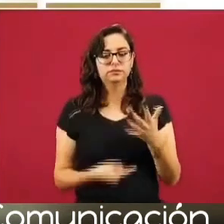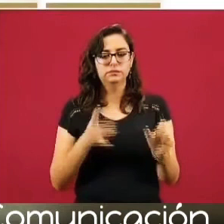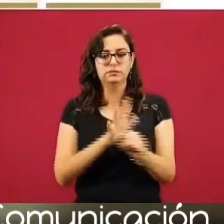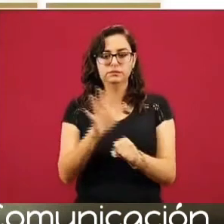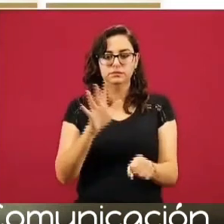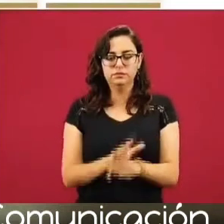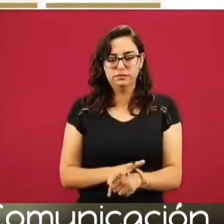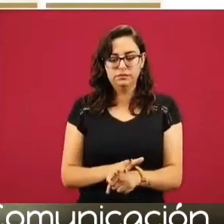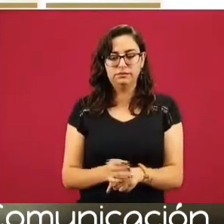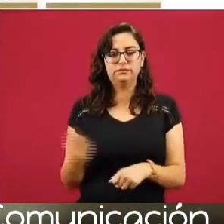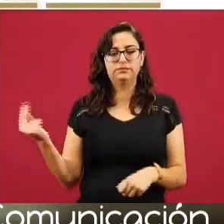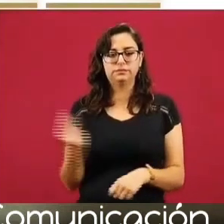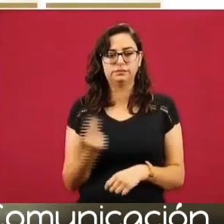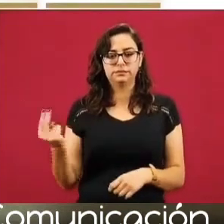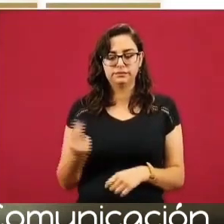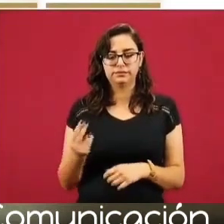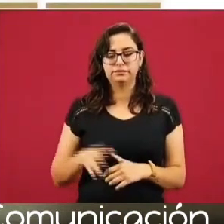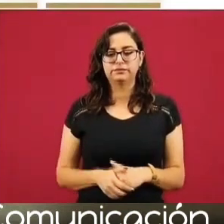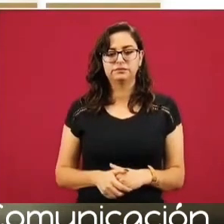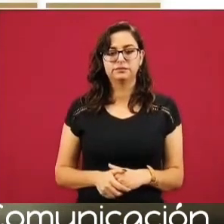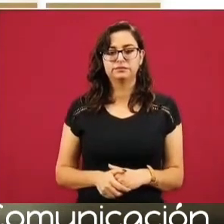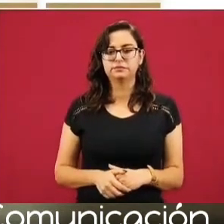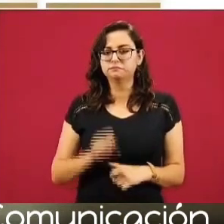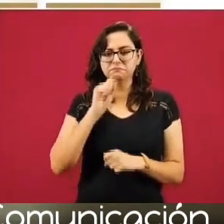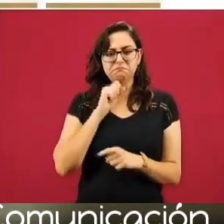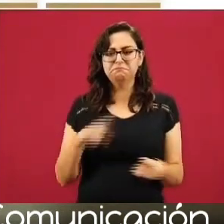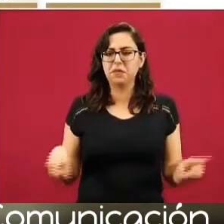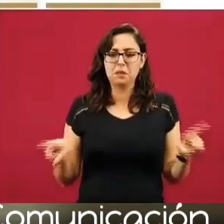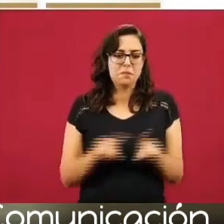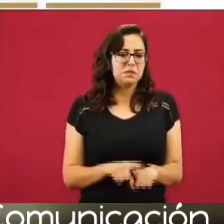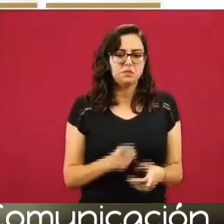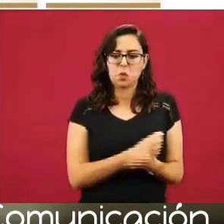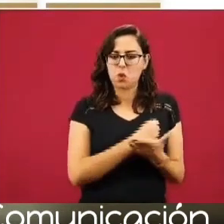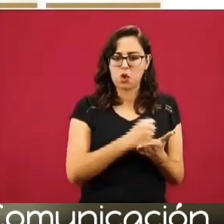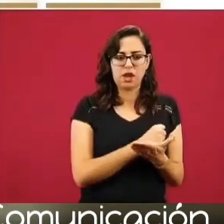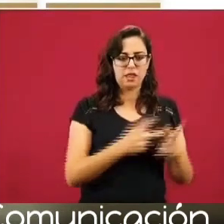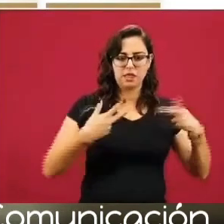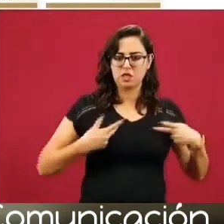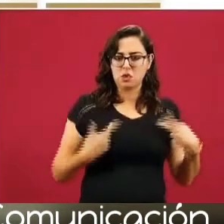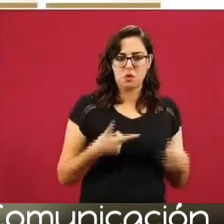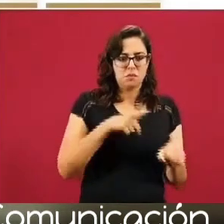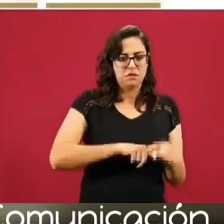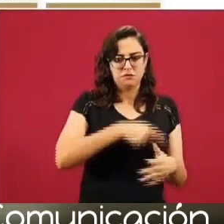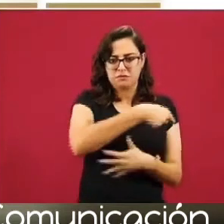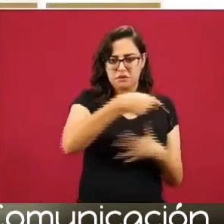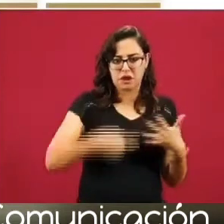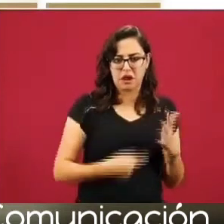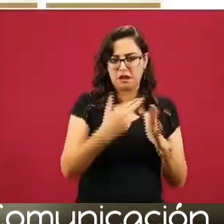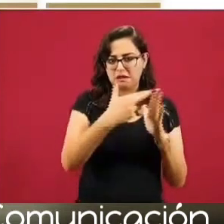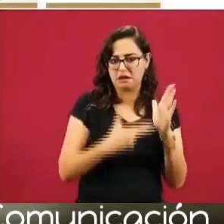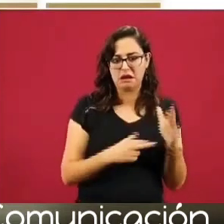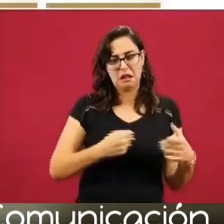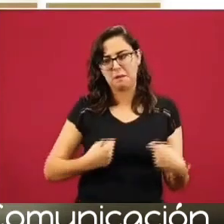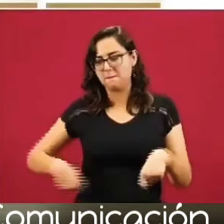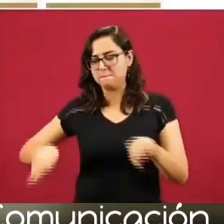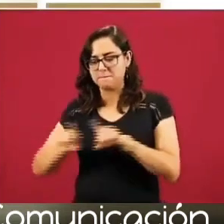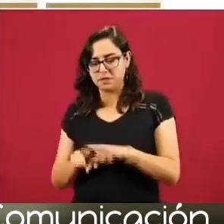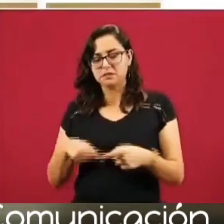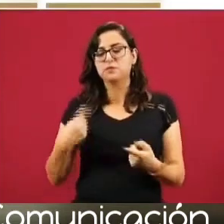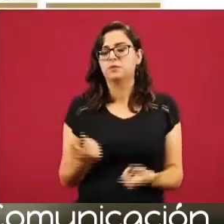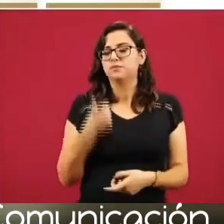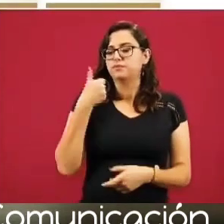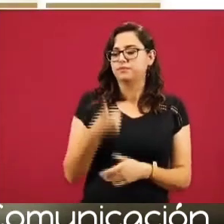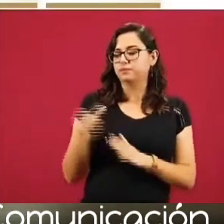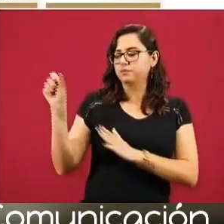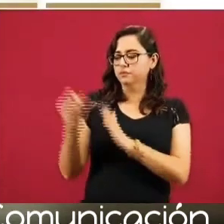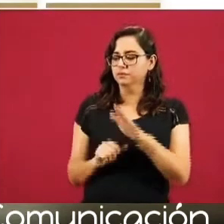acceder a este crédito turístico? Básicamente los mismos de los créditos personales normales, es que tengan seis